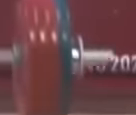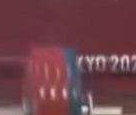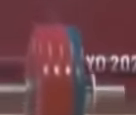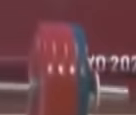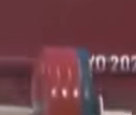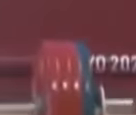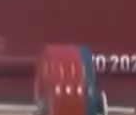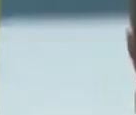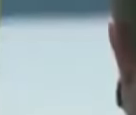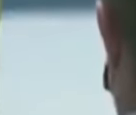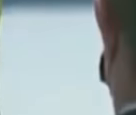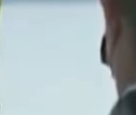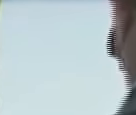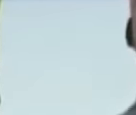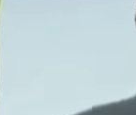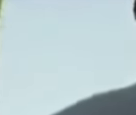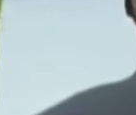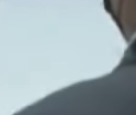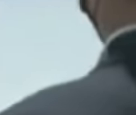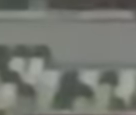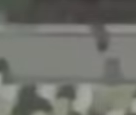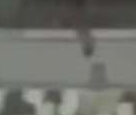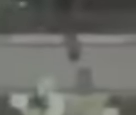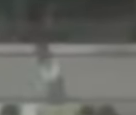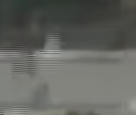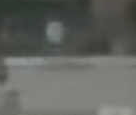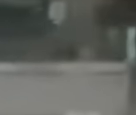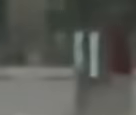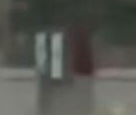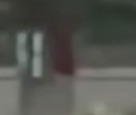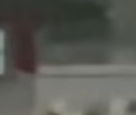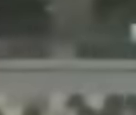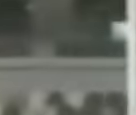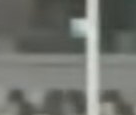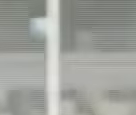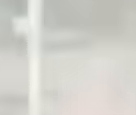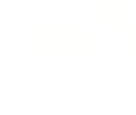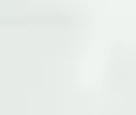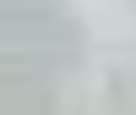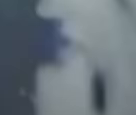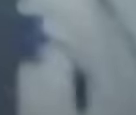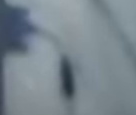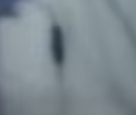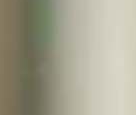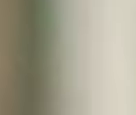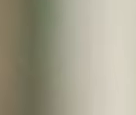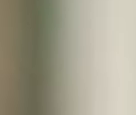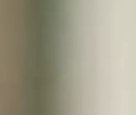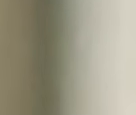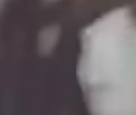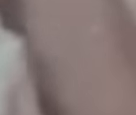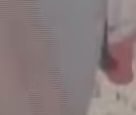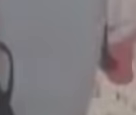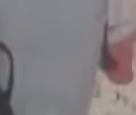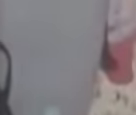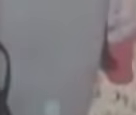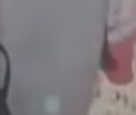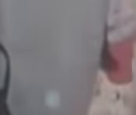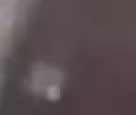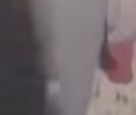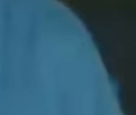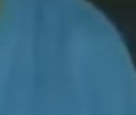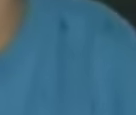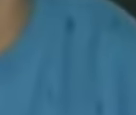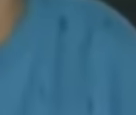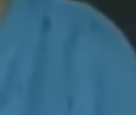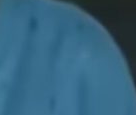fuerza de la juventud como fuerza creadora de vida, de esperanza, de un mundo nuevo. Ustedes son los